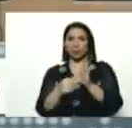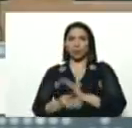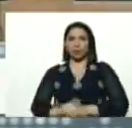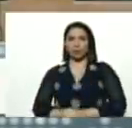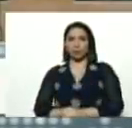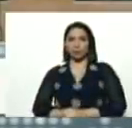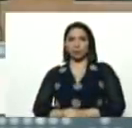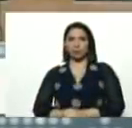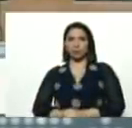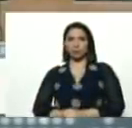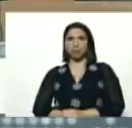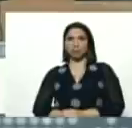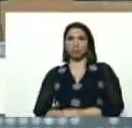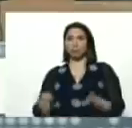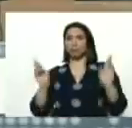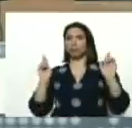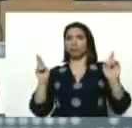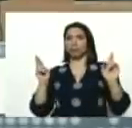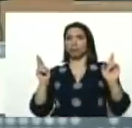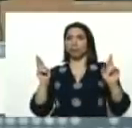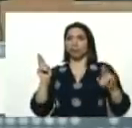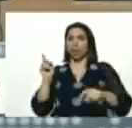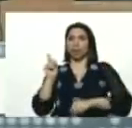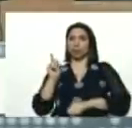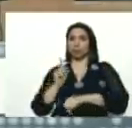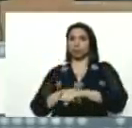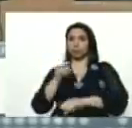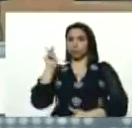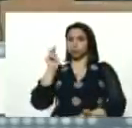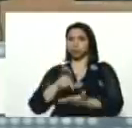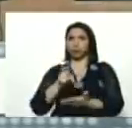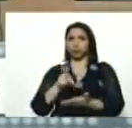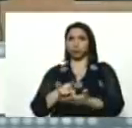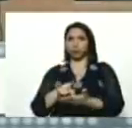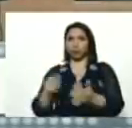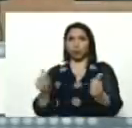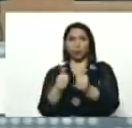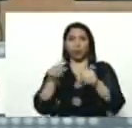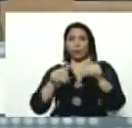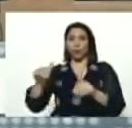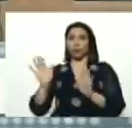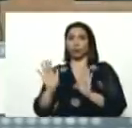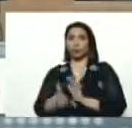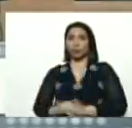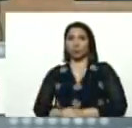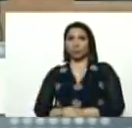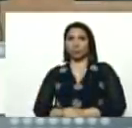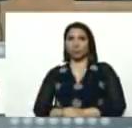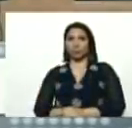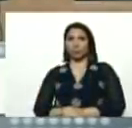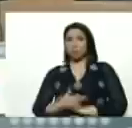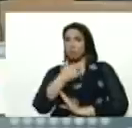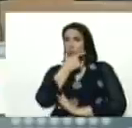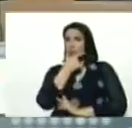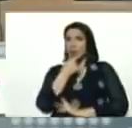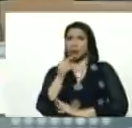por fin, ha llegado la hora, llegó la hora, y es con el voto, sencillo,